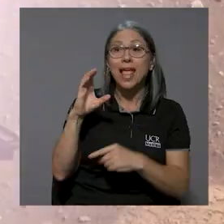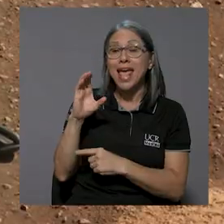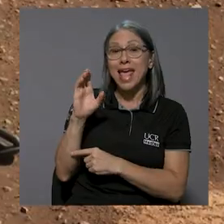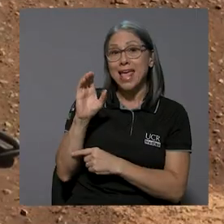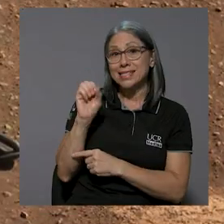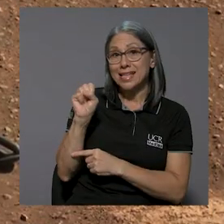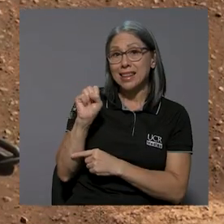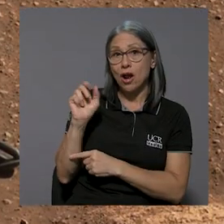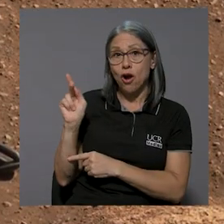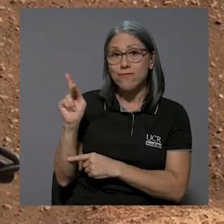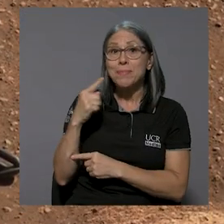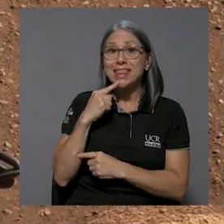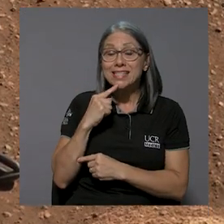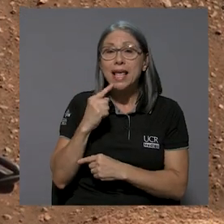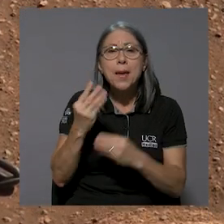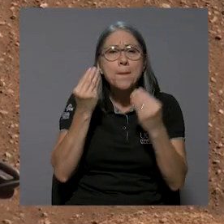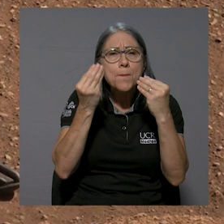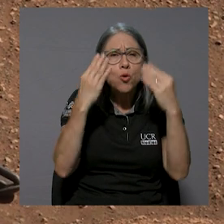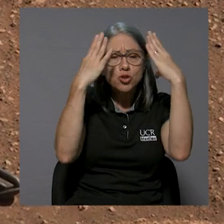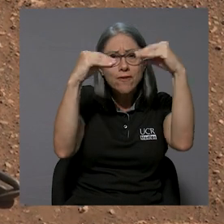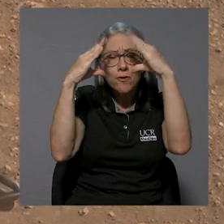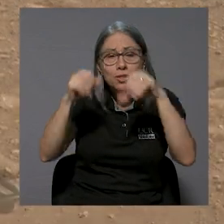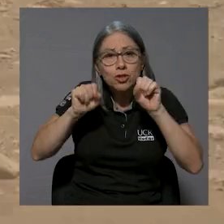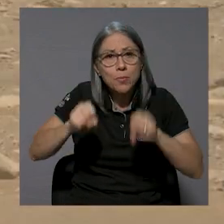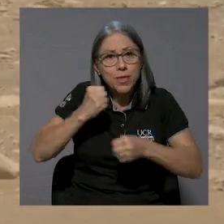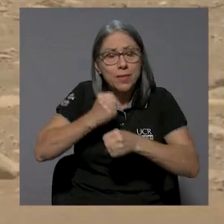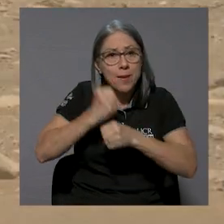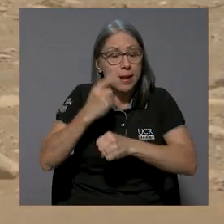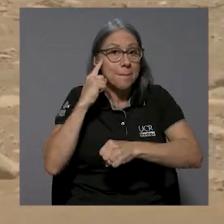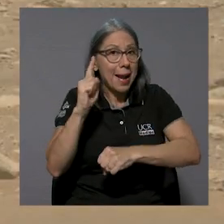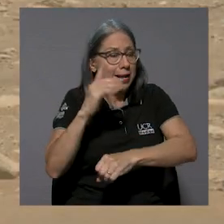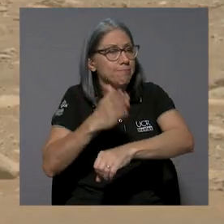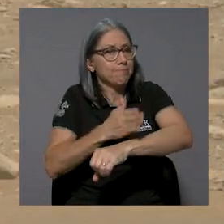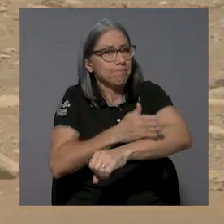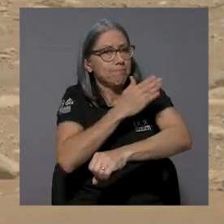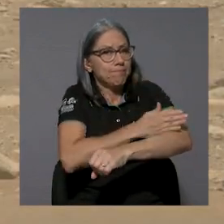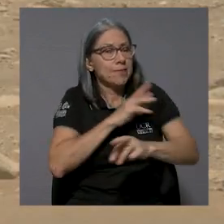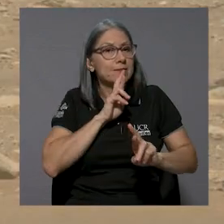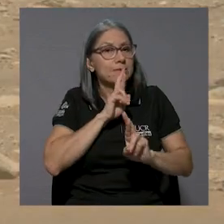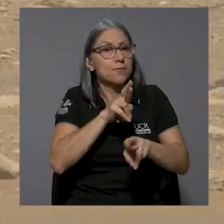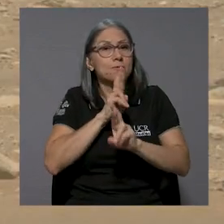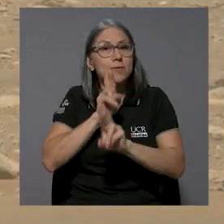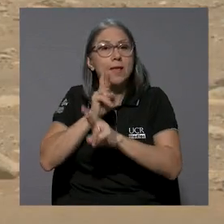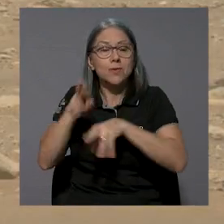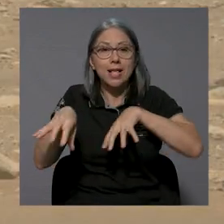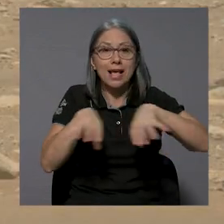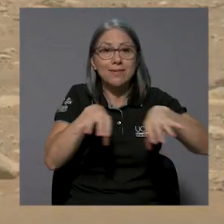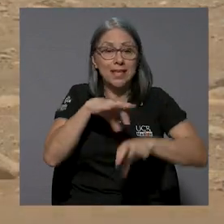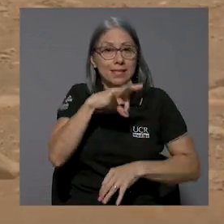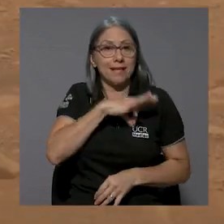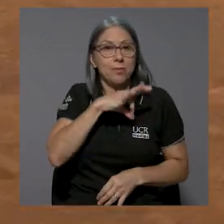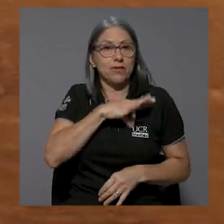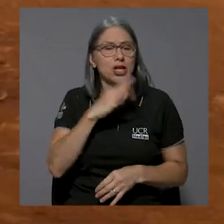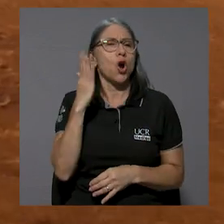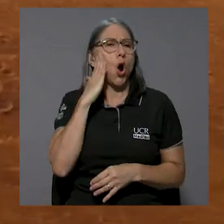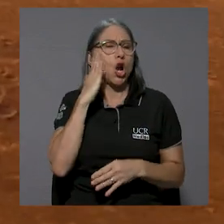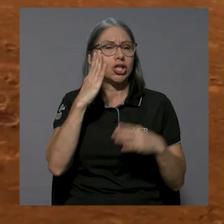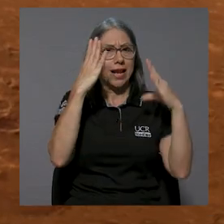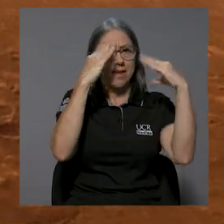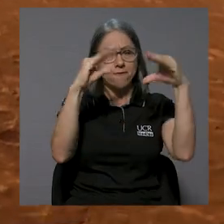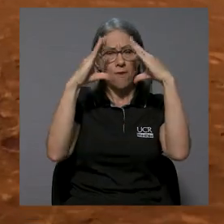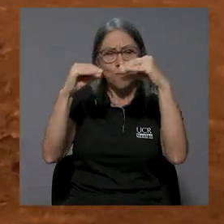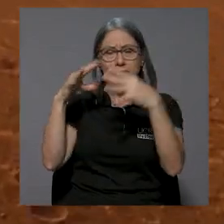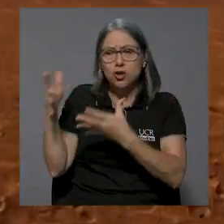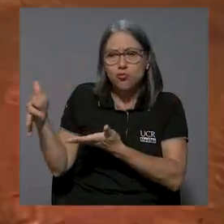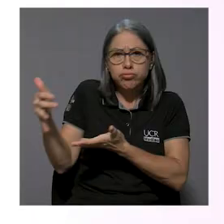mucha de la información con la cual se puede trabajar para mejorar los resultados de aquellas actividades a las que les beneficia conocer los